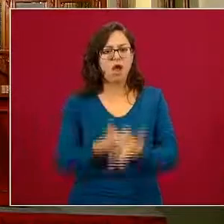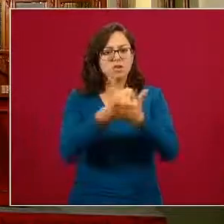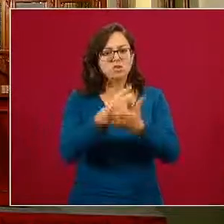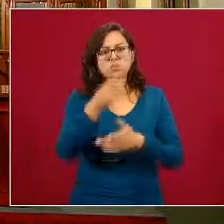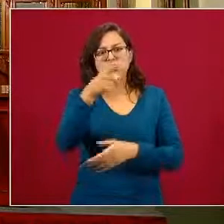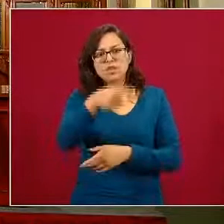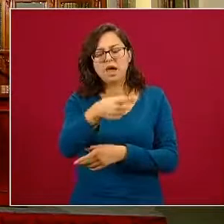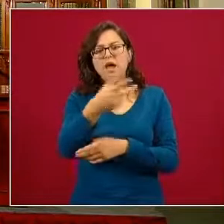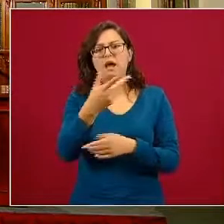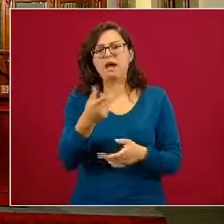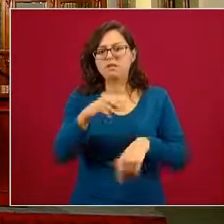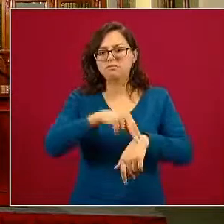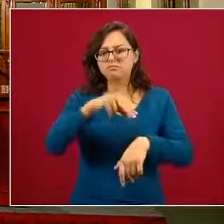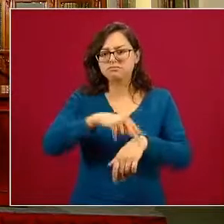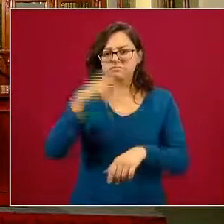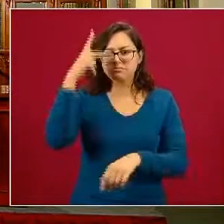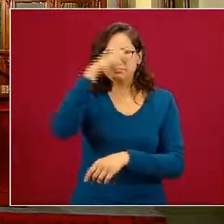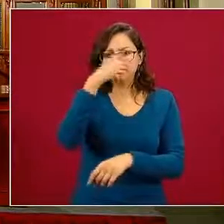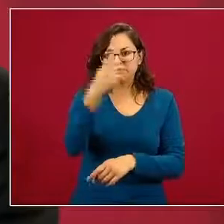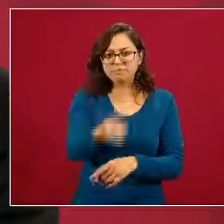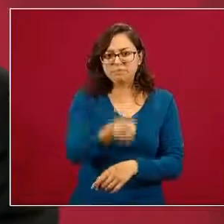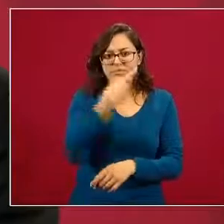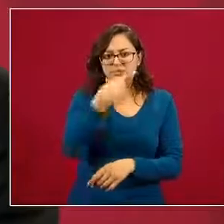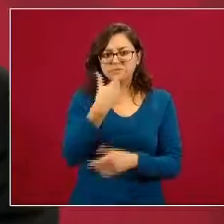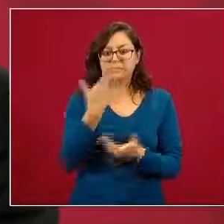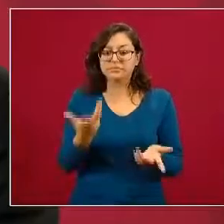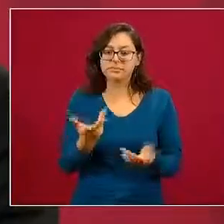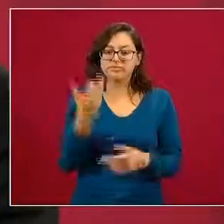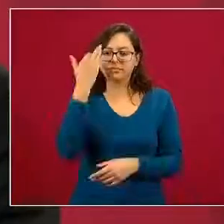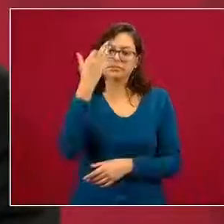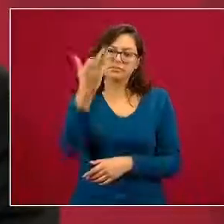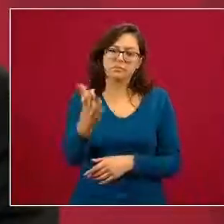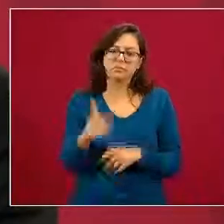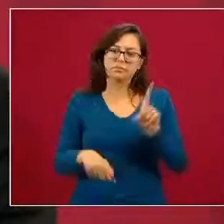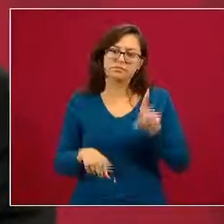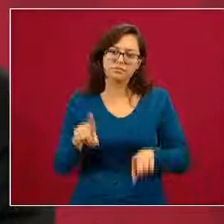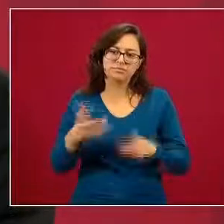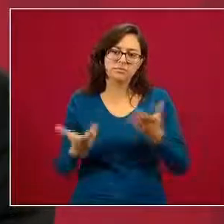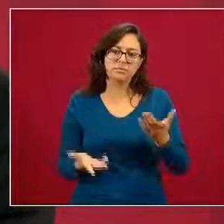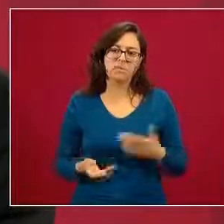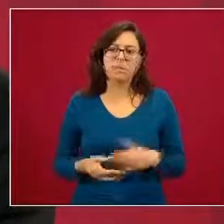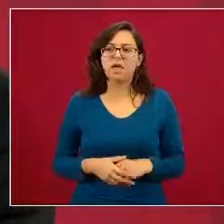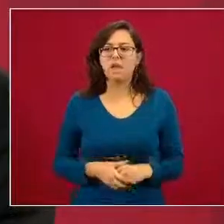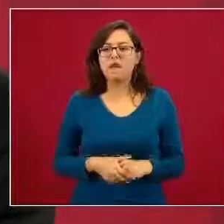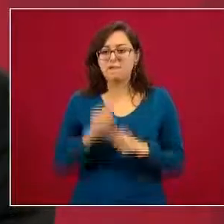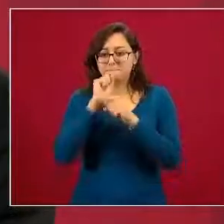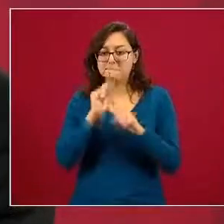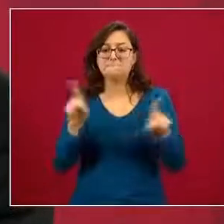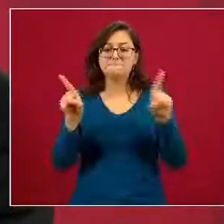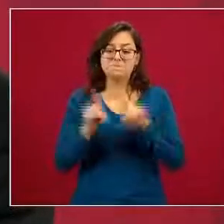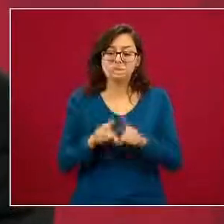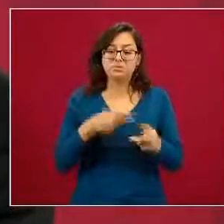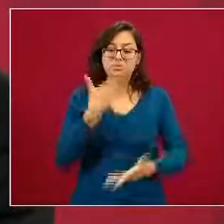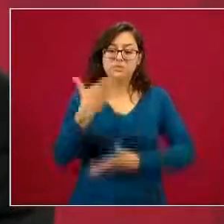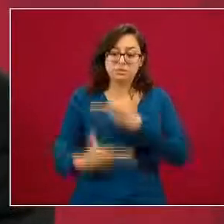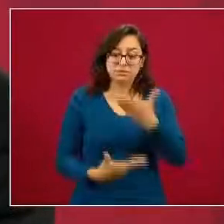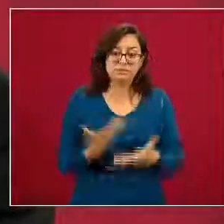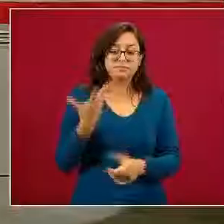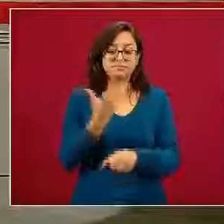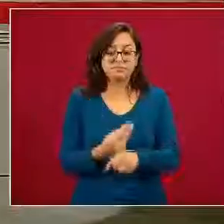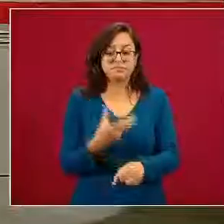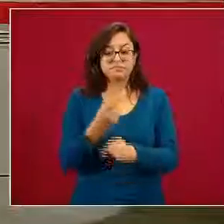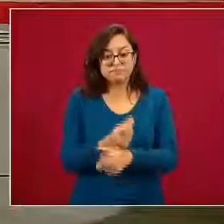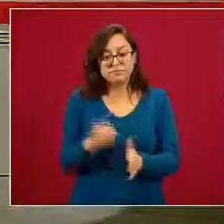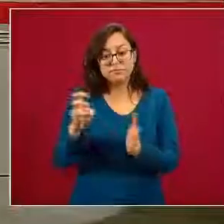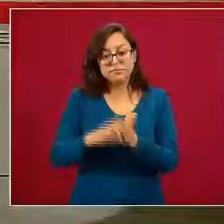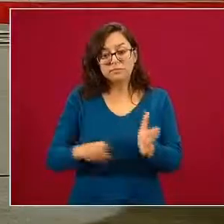psiquiátrica por ejemplo es el tiempo que van a tardar y los servicios se han ido adaptando no solamente los servicios a